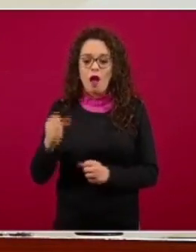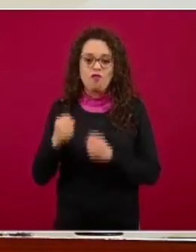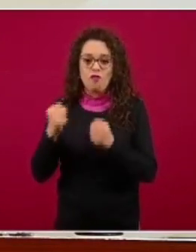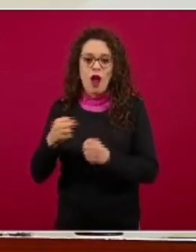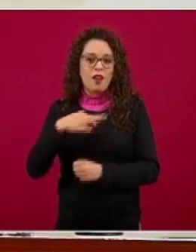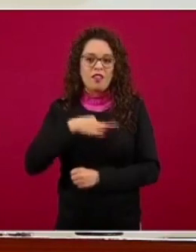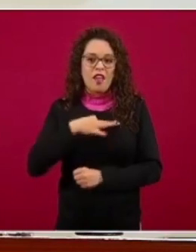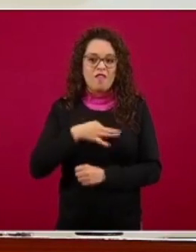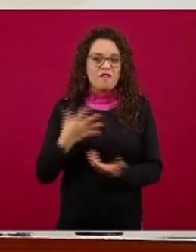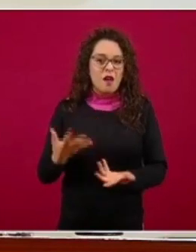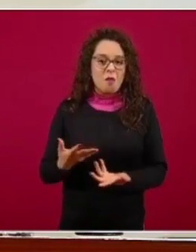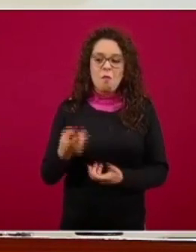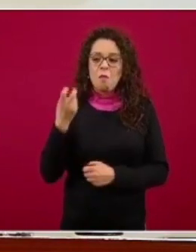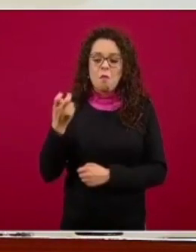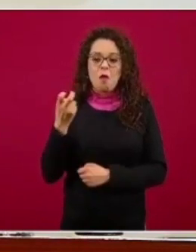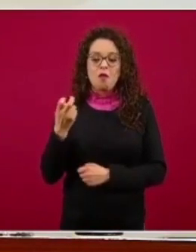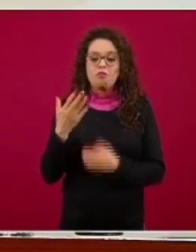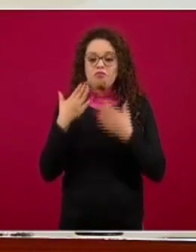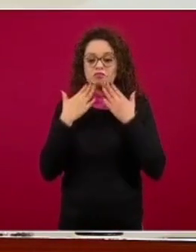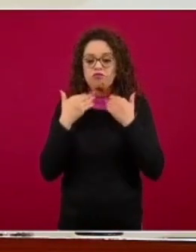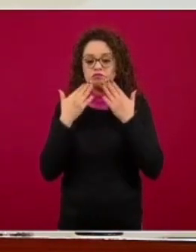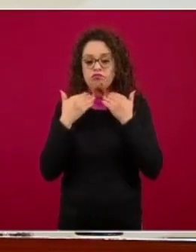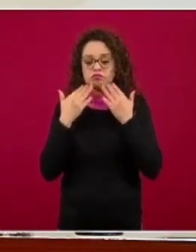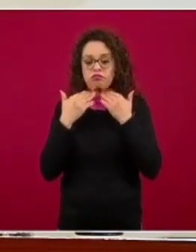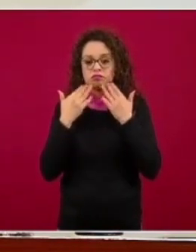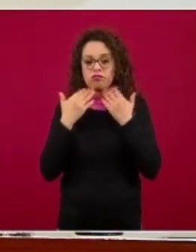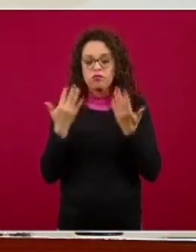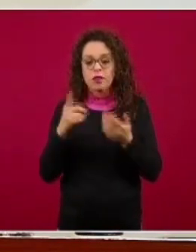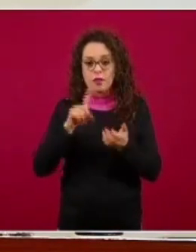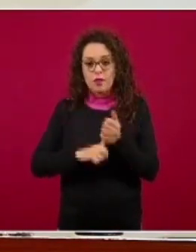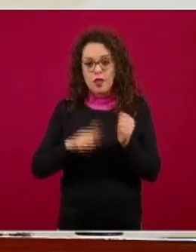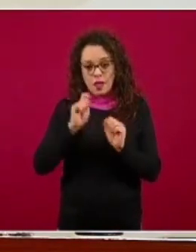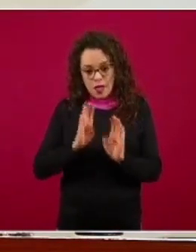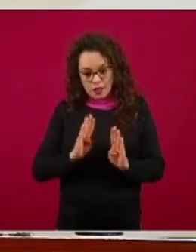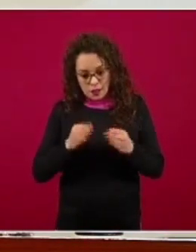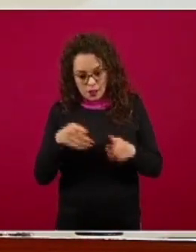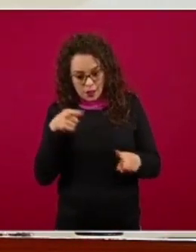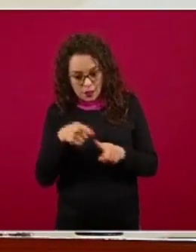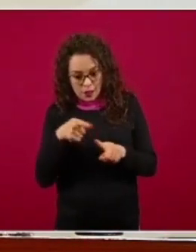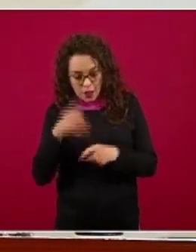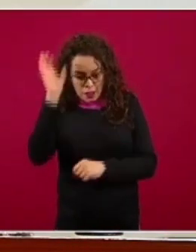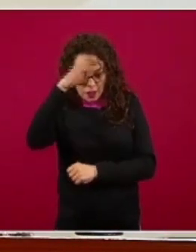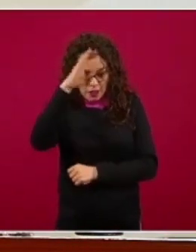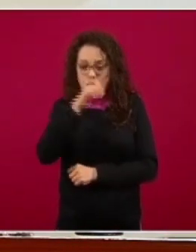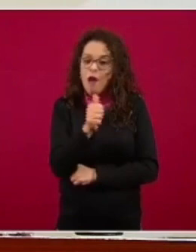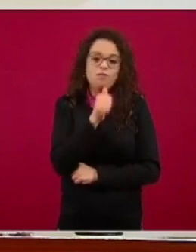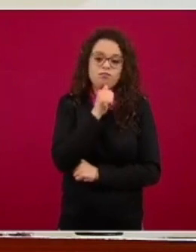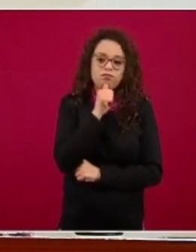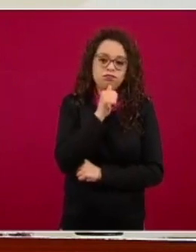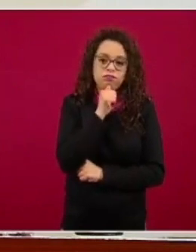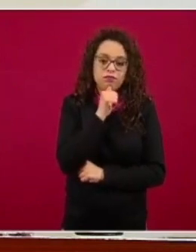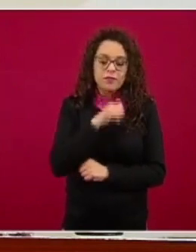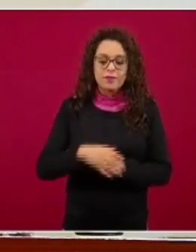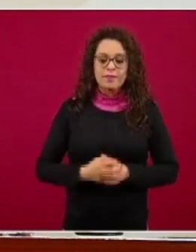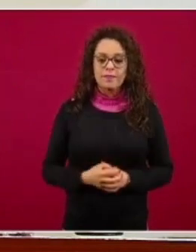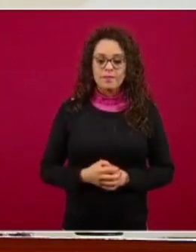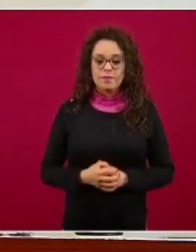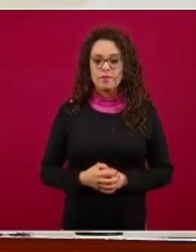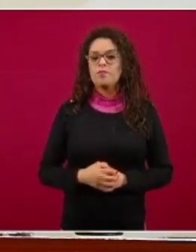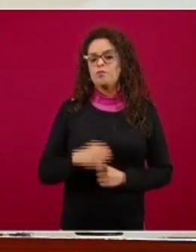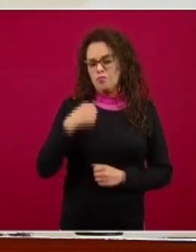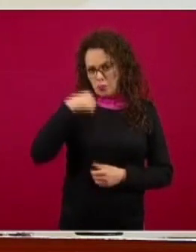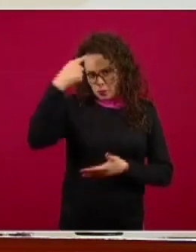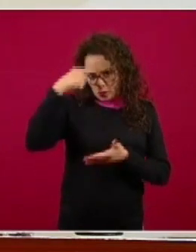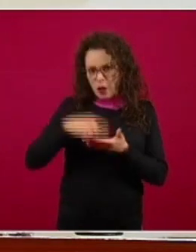han tenido esta visión tan centrada de los científicos debe de haber por supuesto